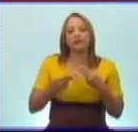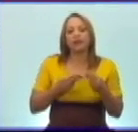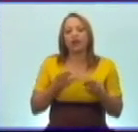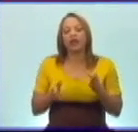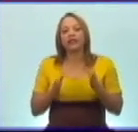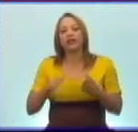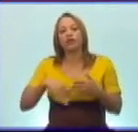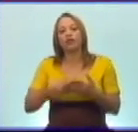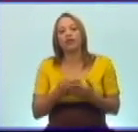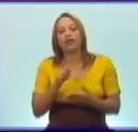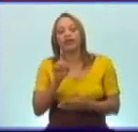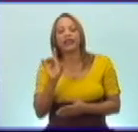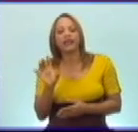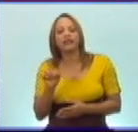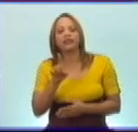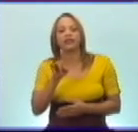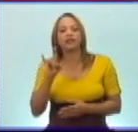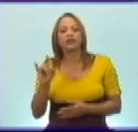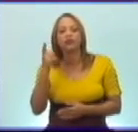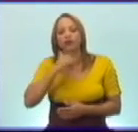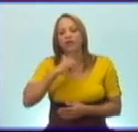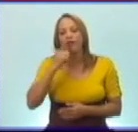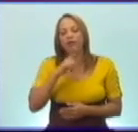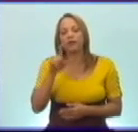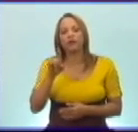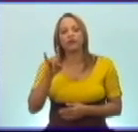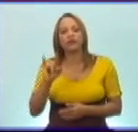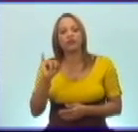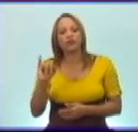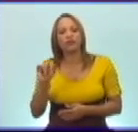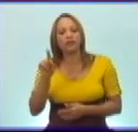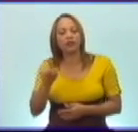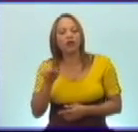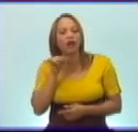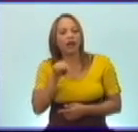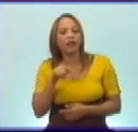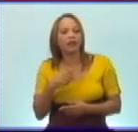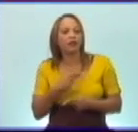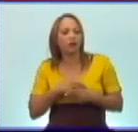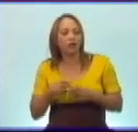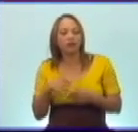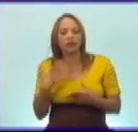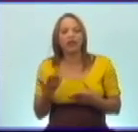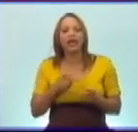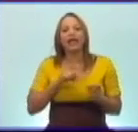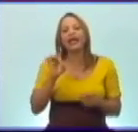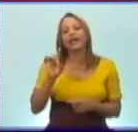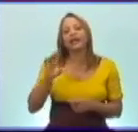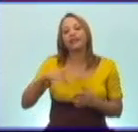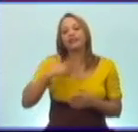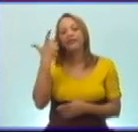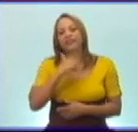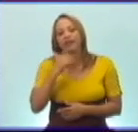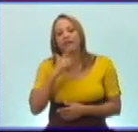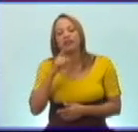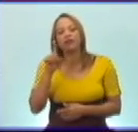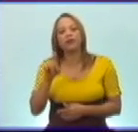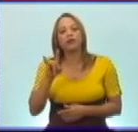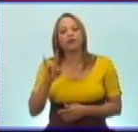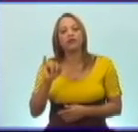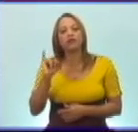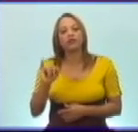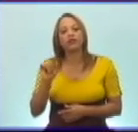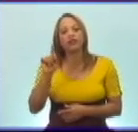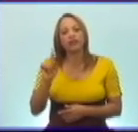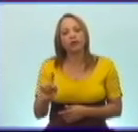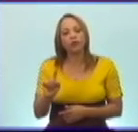19 de abril de 1961 se encuentran el 15 de abril de 1961